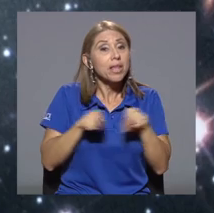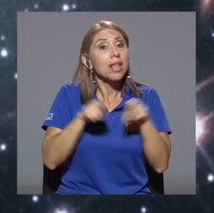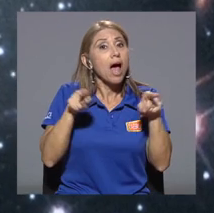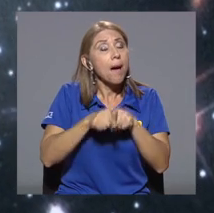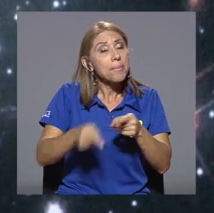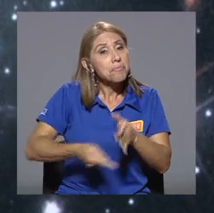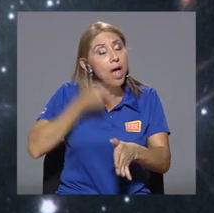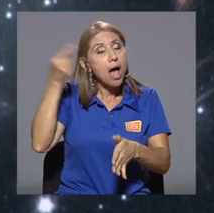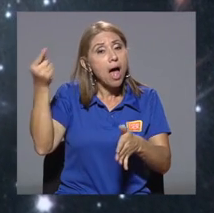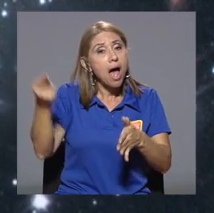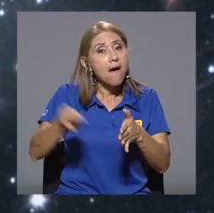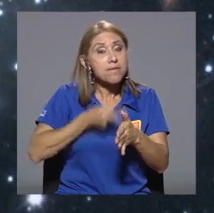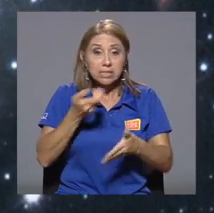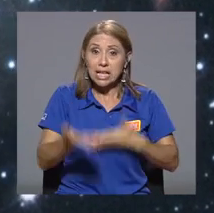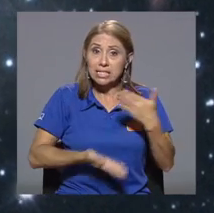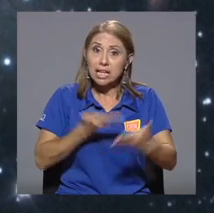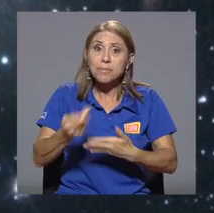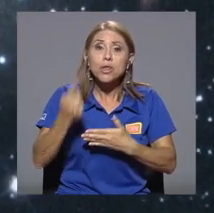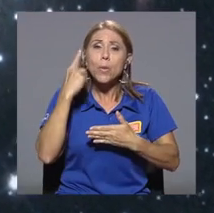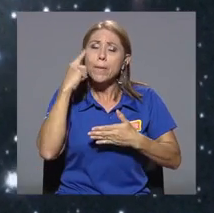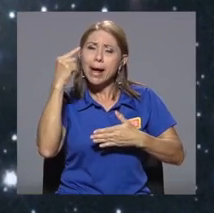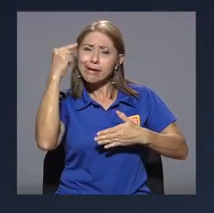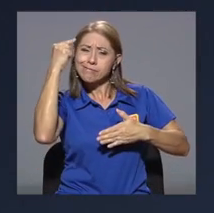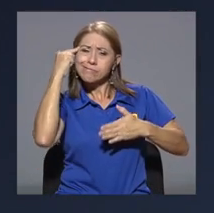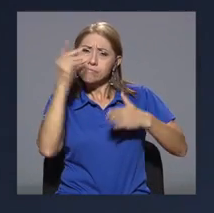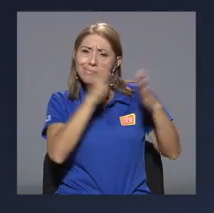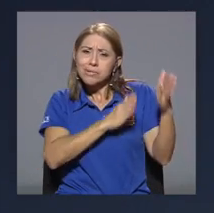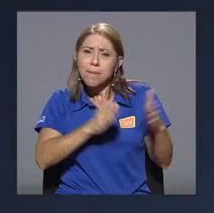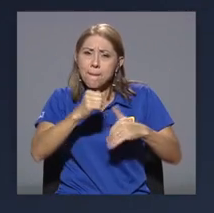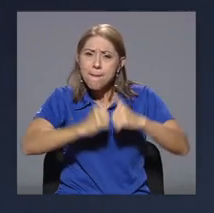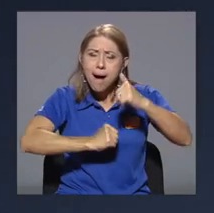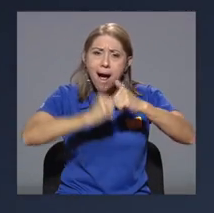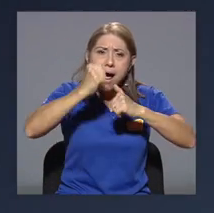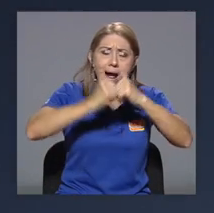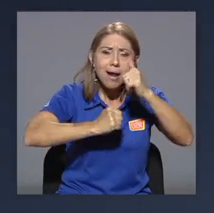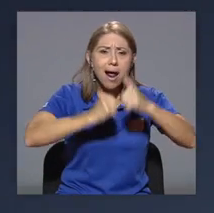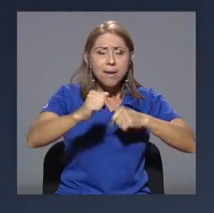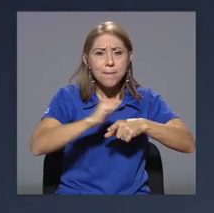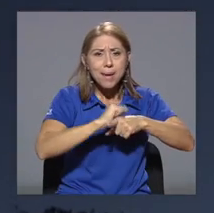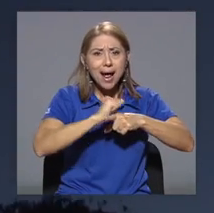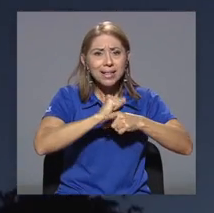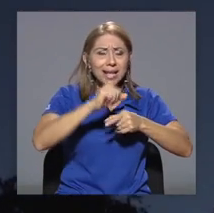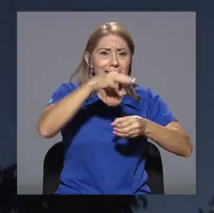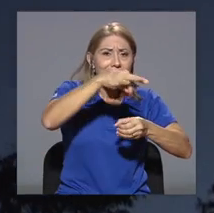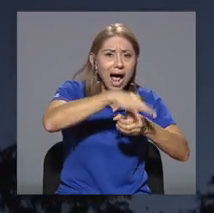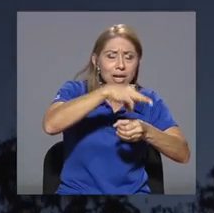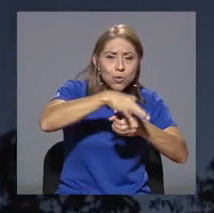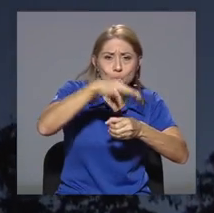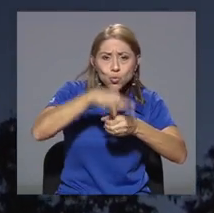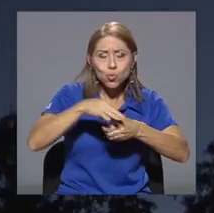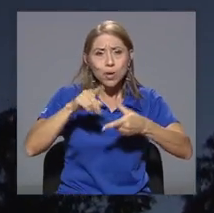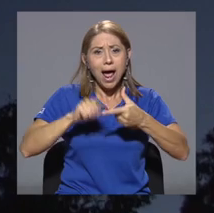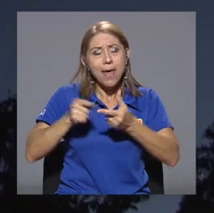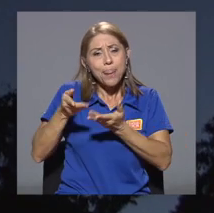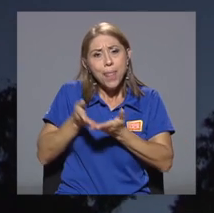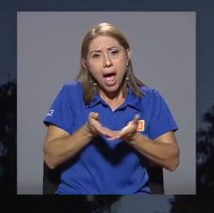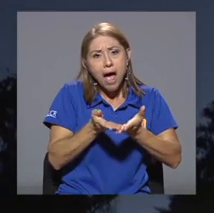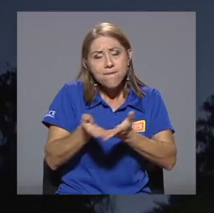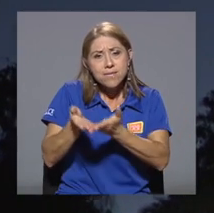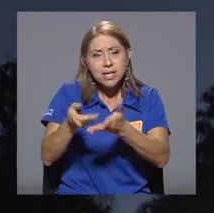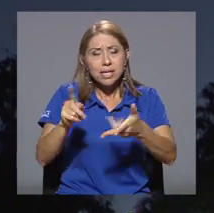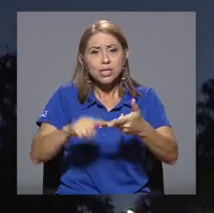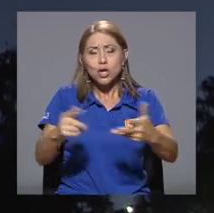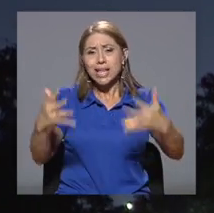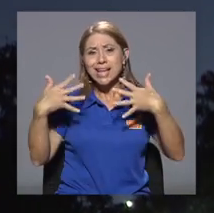en ocasiones le ha servido para estructurar prácticas en la agricultura, la navegación y el clima, entre muchos otros.